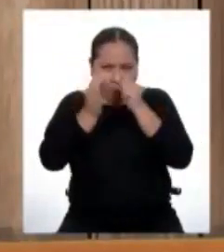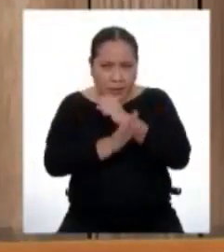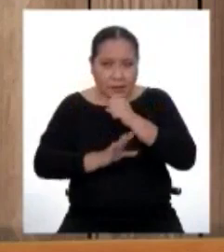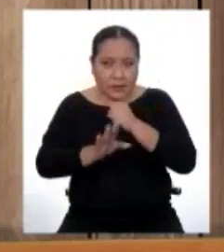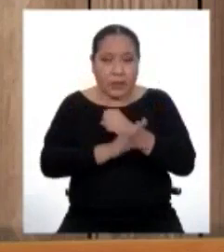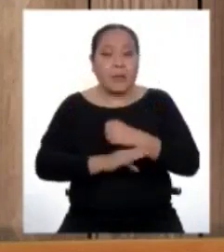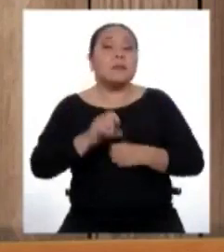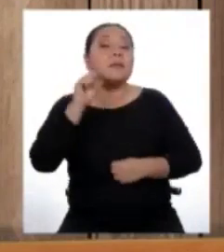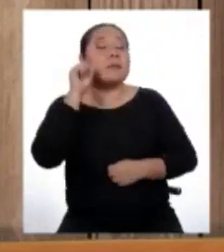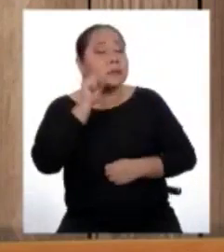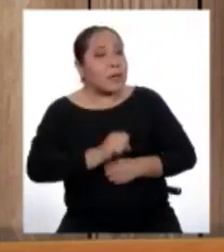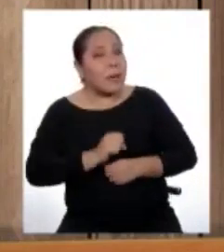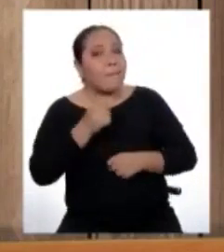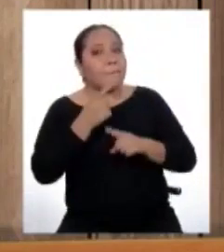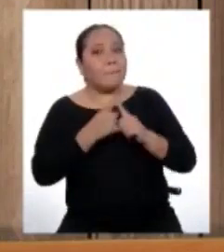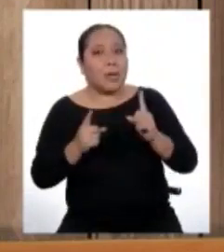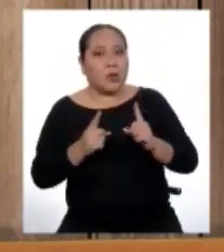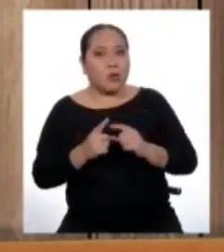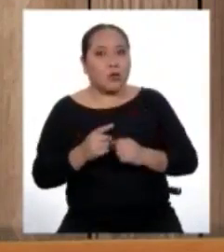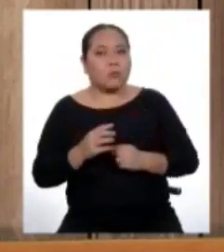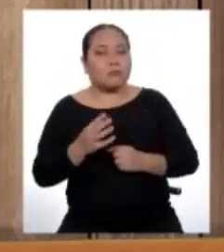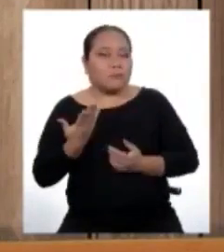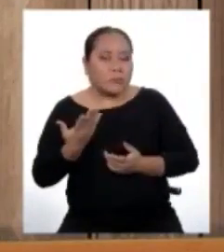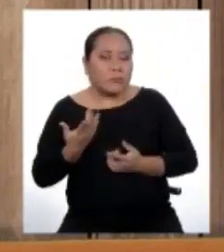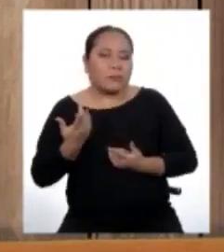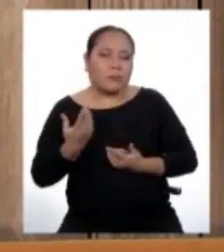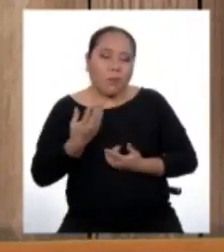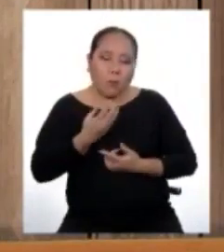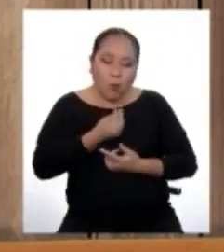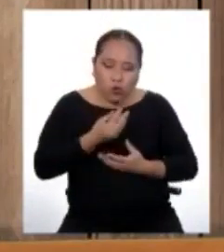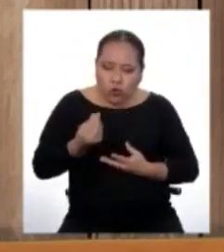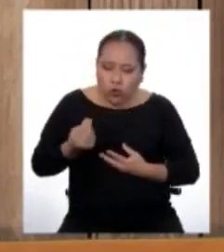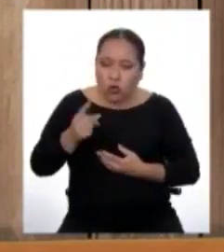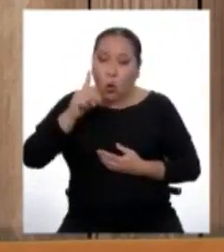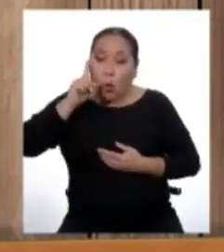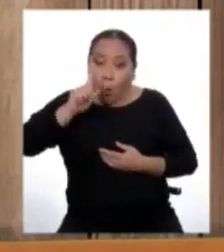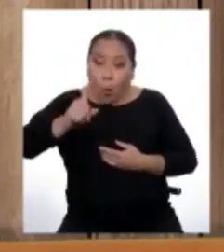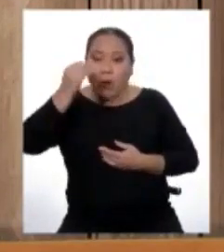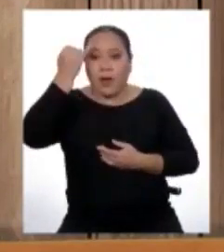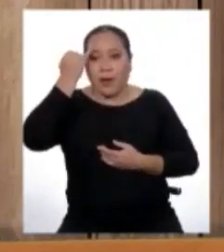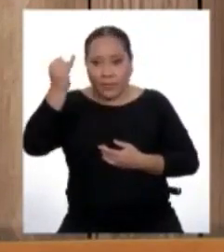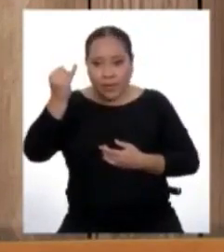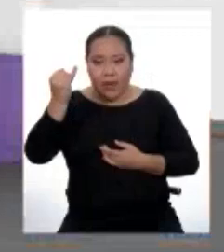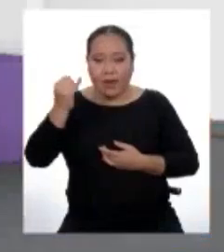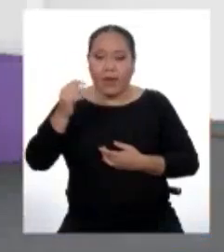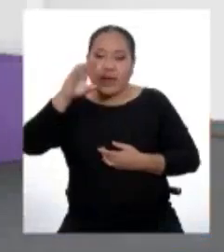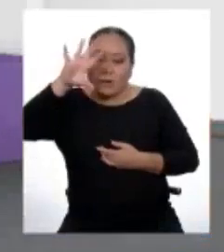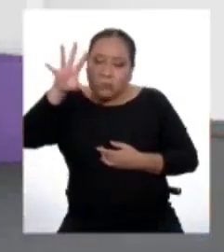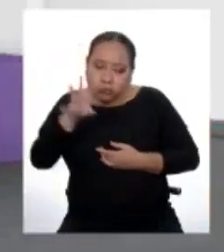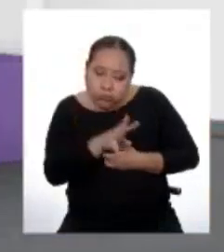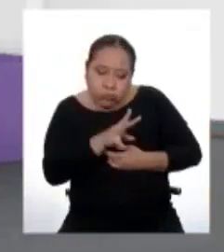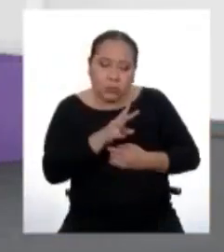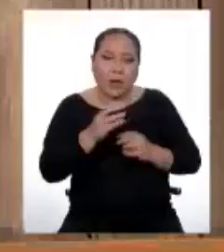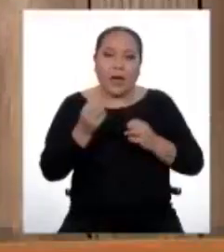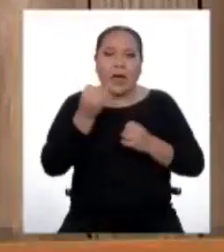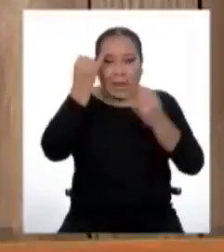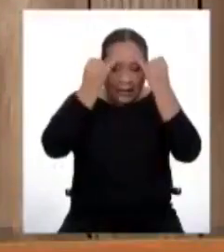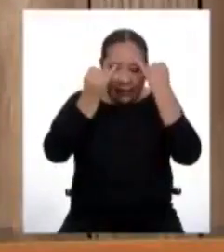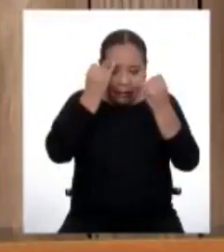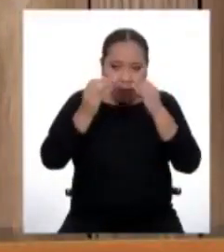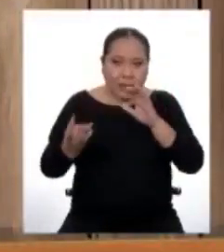pero generalmente hay una sola y de esta se derivan las ideas secundarias. Ah,